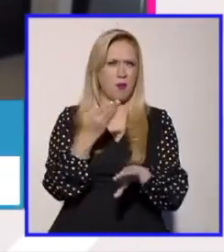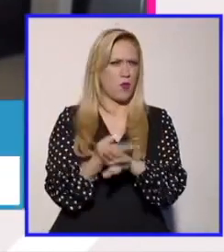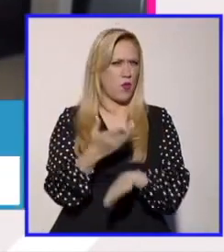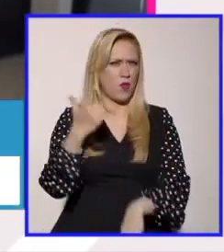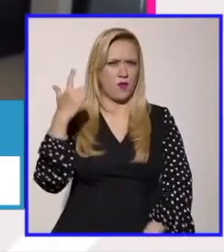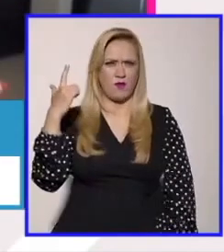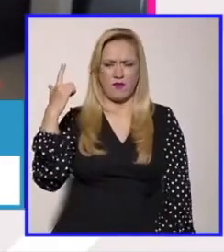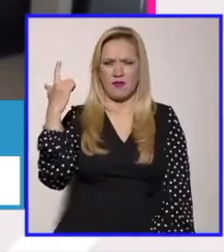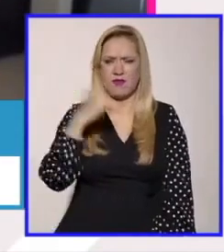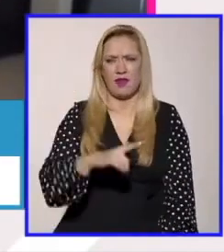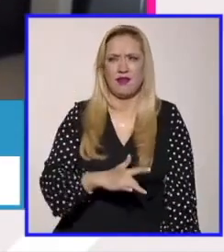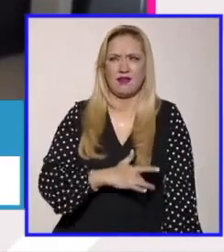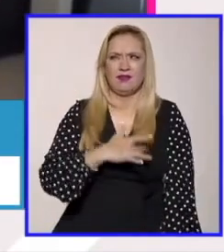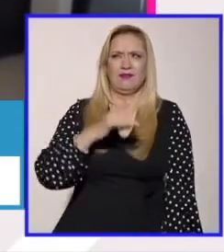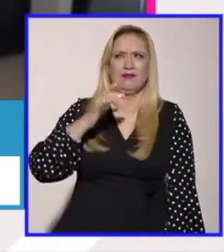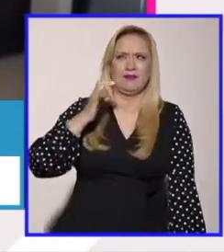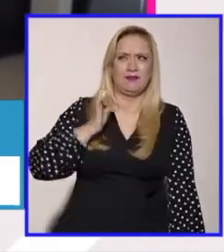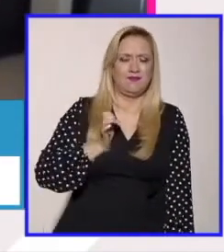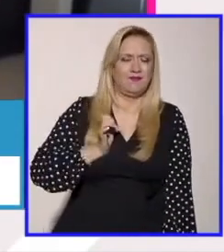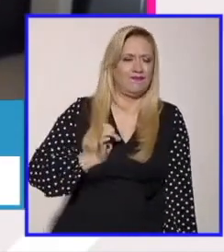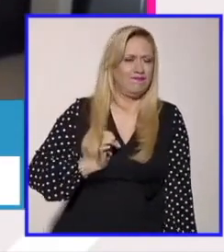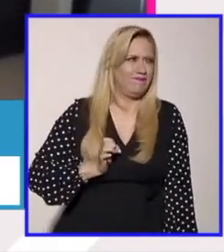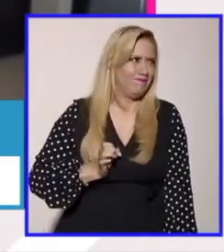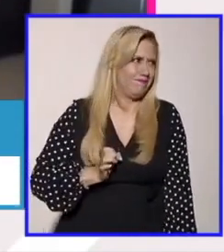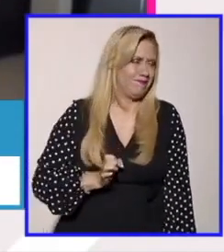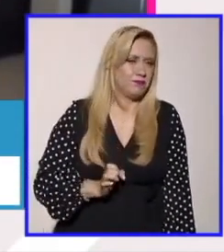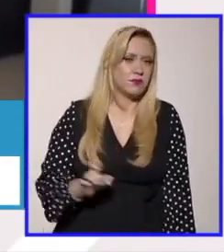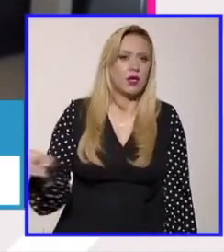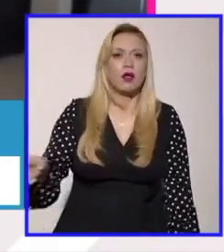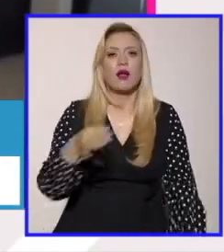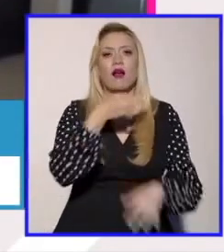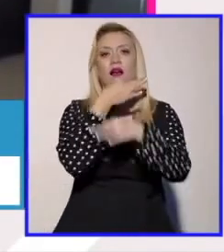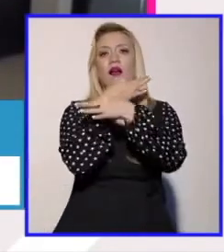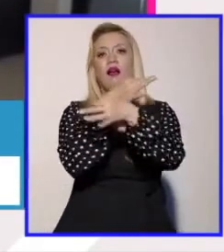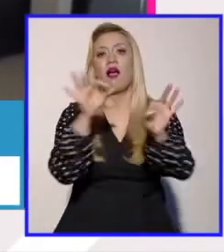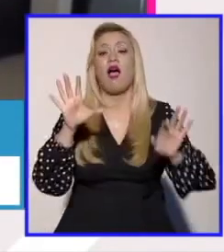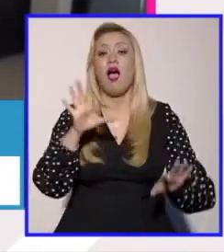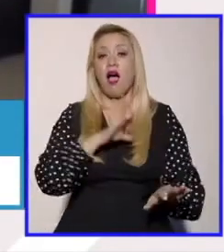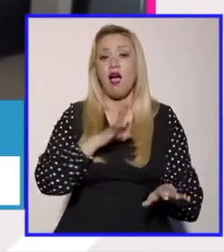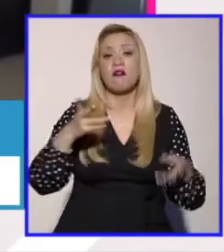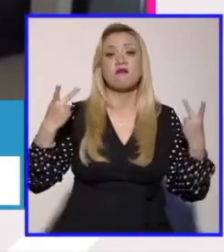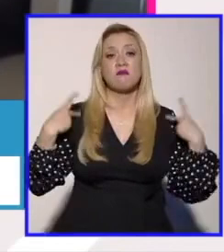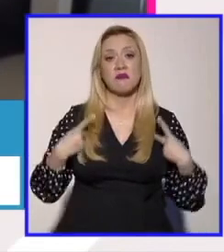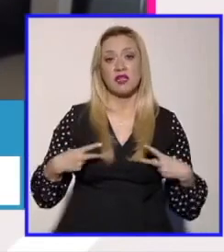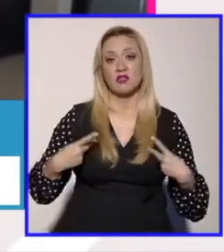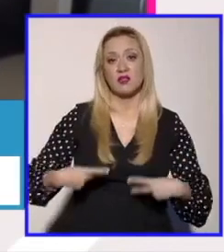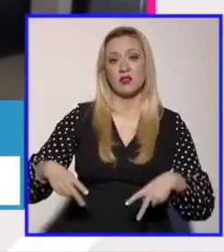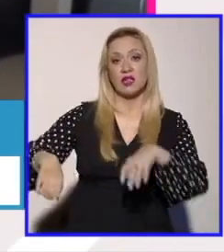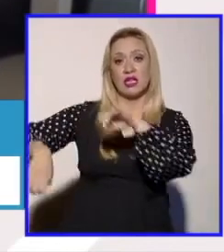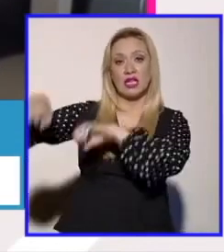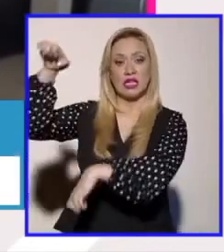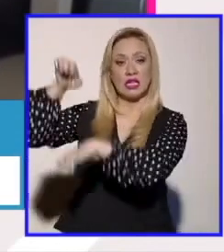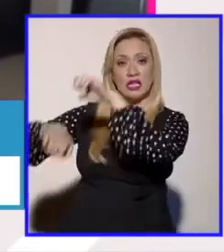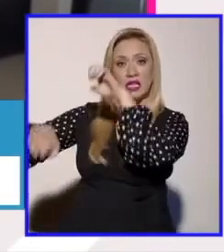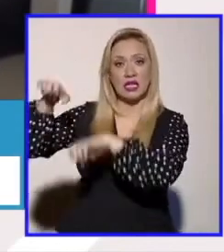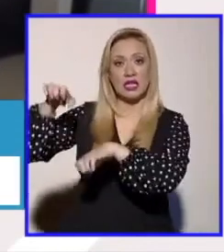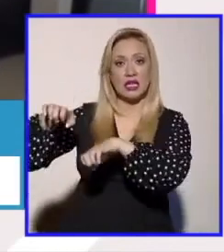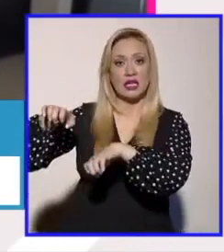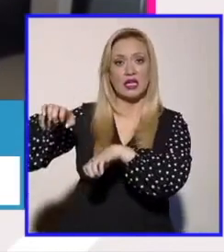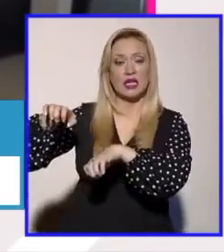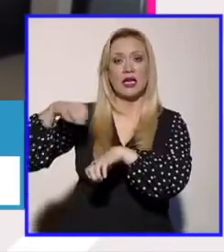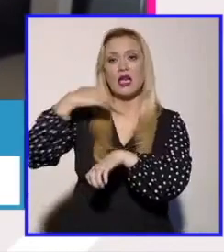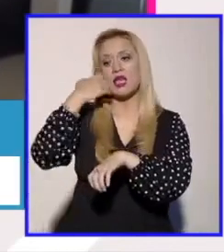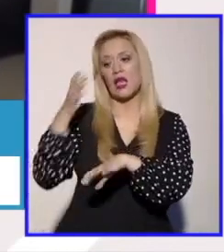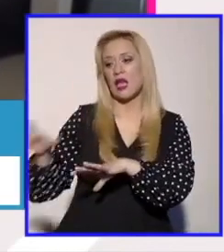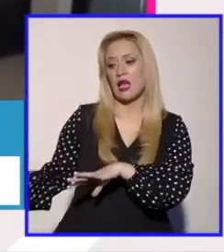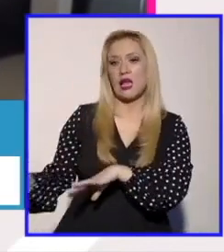anunciaron que había gente adulta que le atraen menores y que quieren ser incluides en